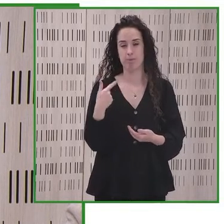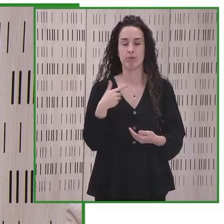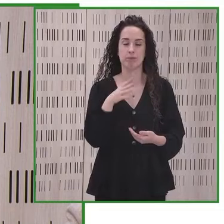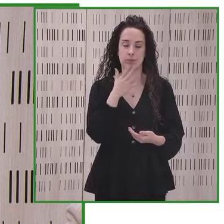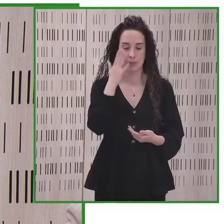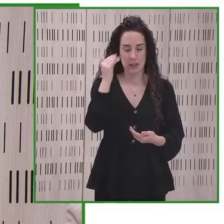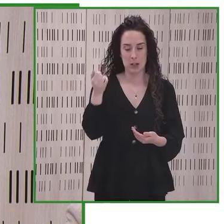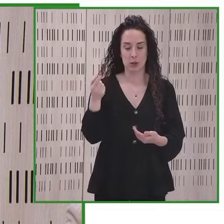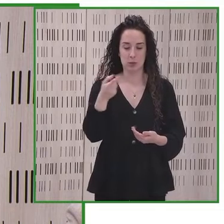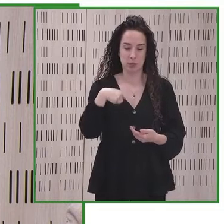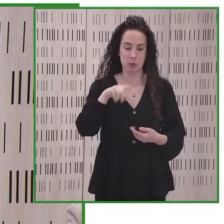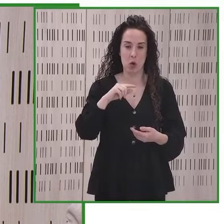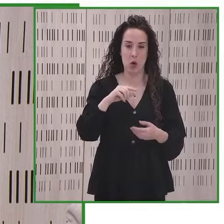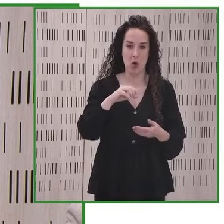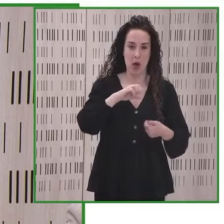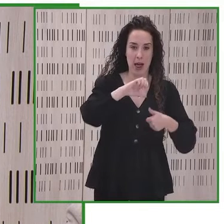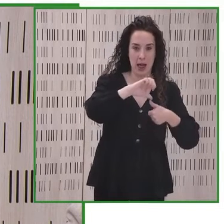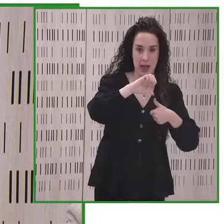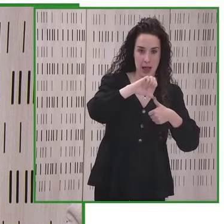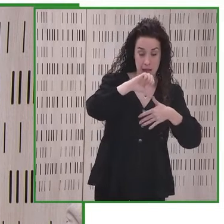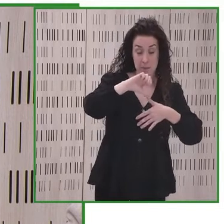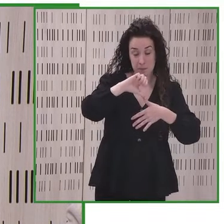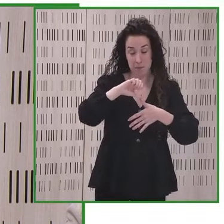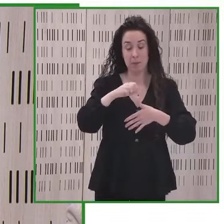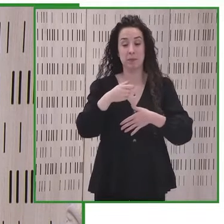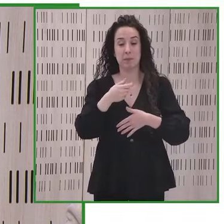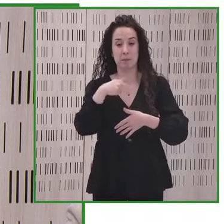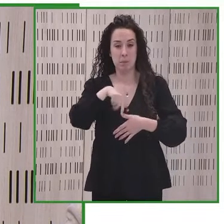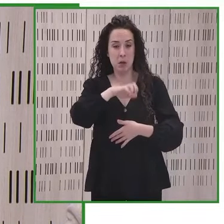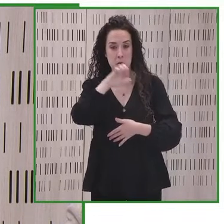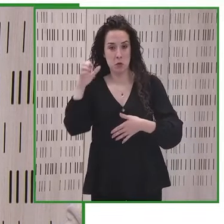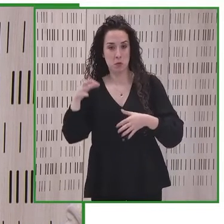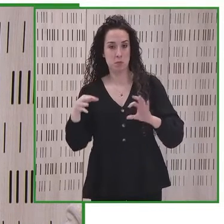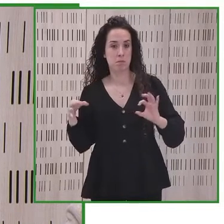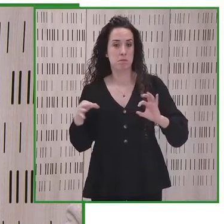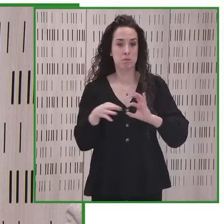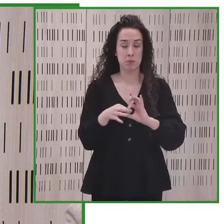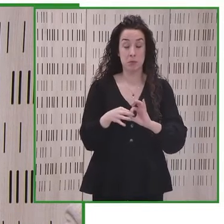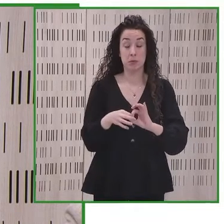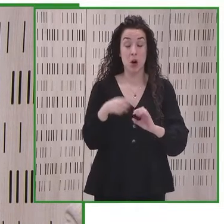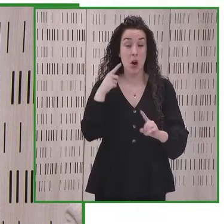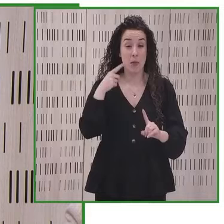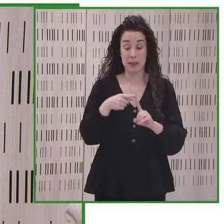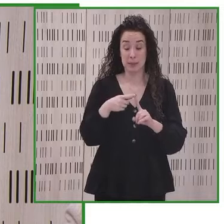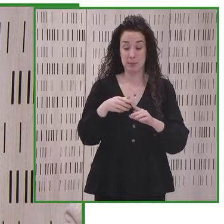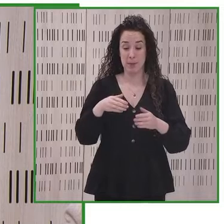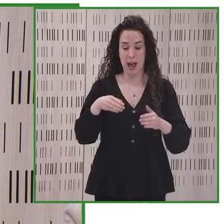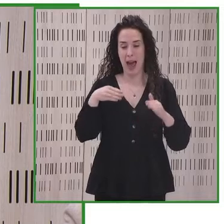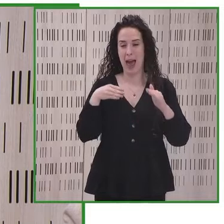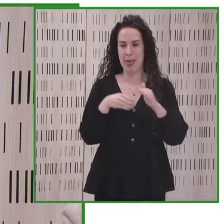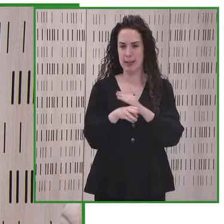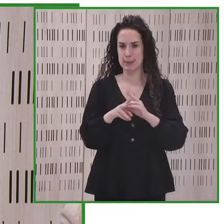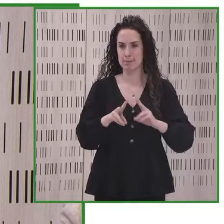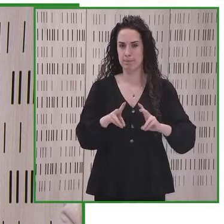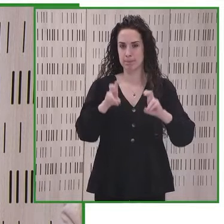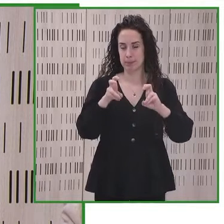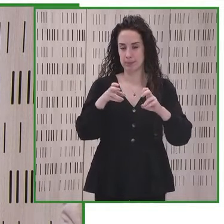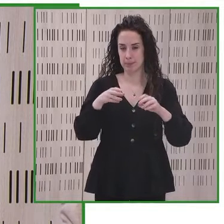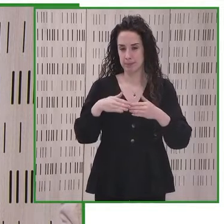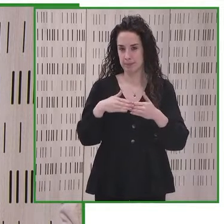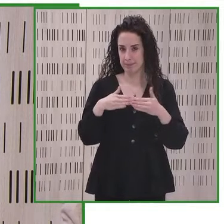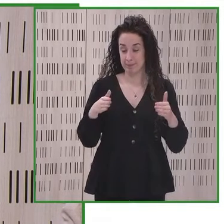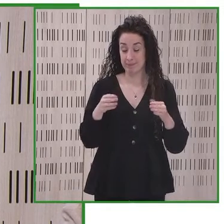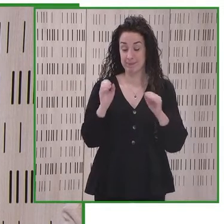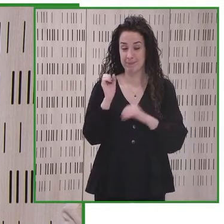para dar las gracias a todos los socios de todos los continentes, cuya misión